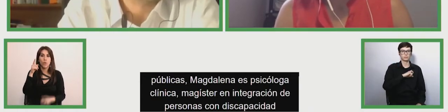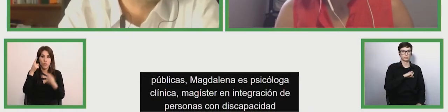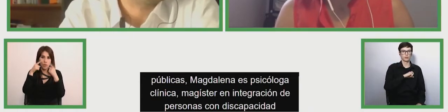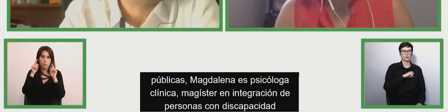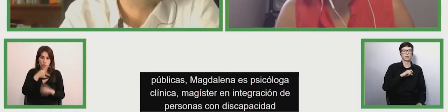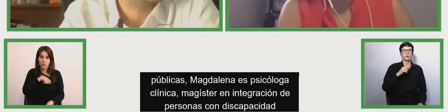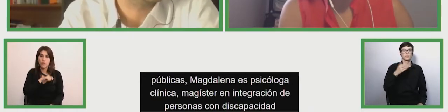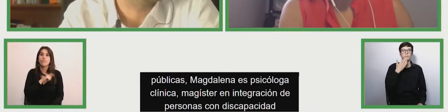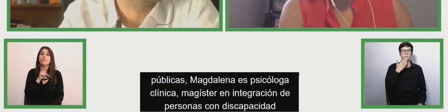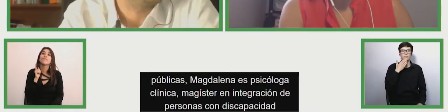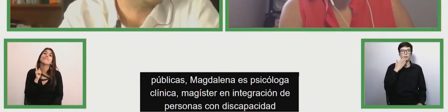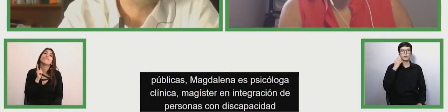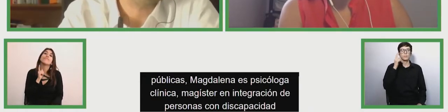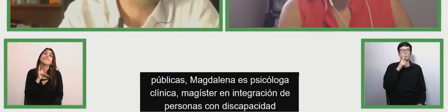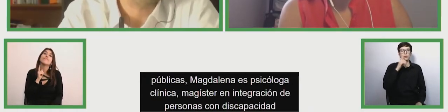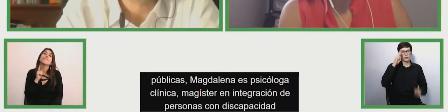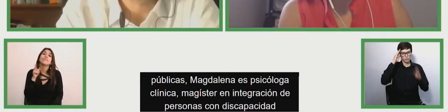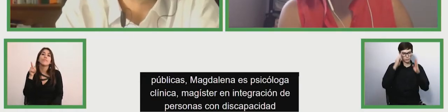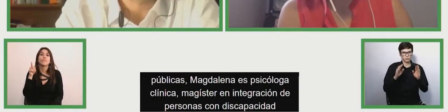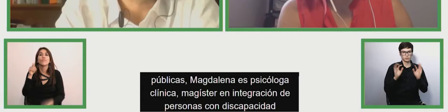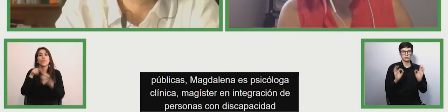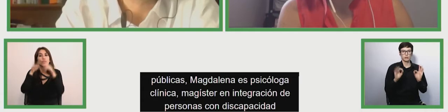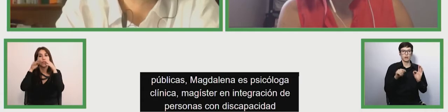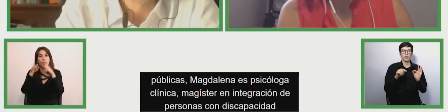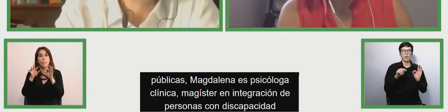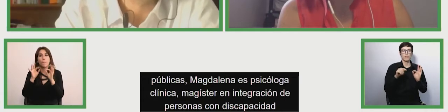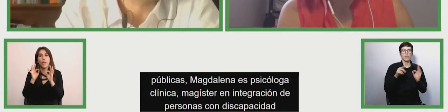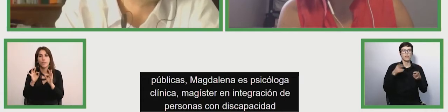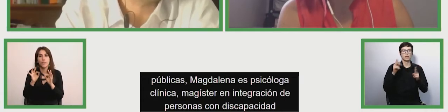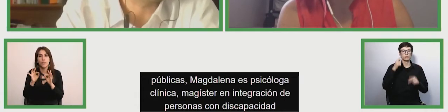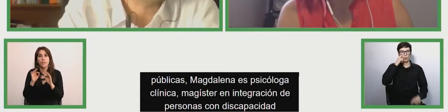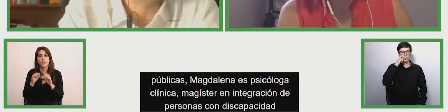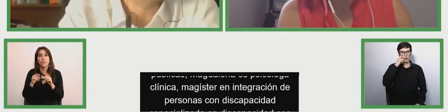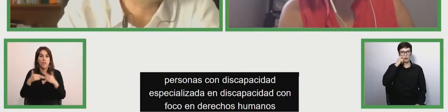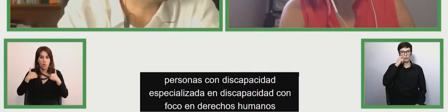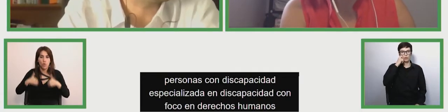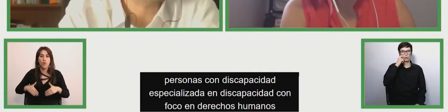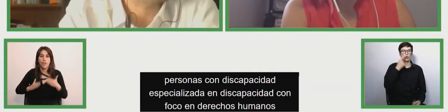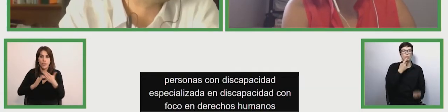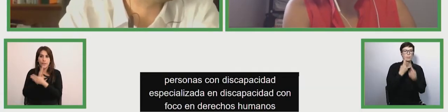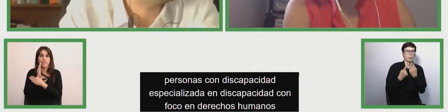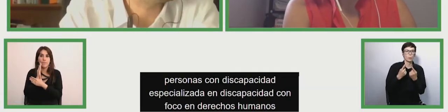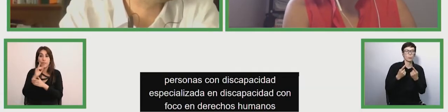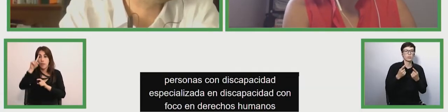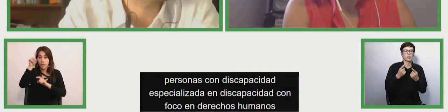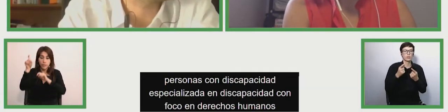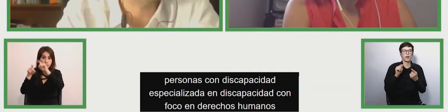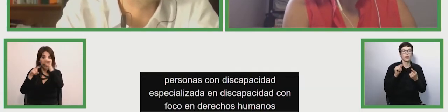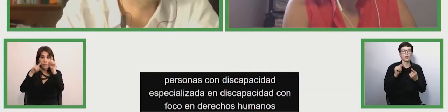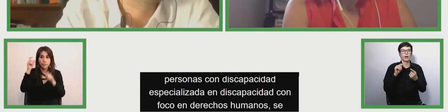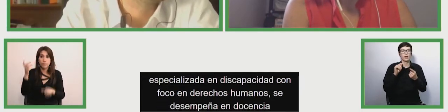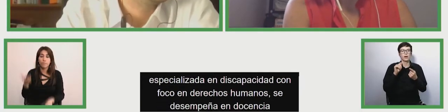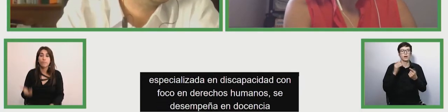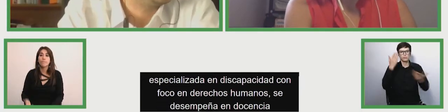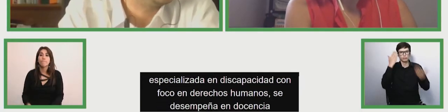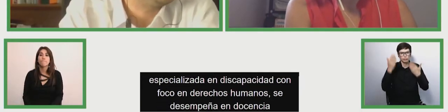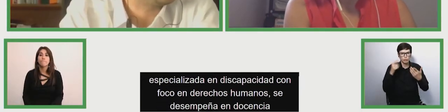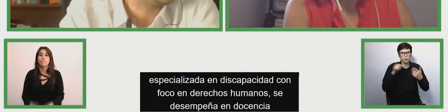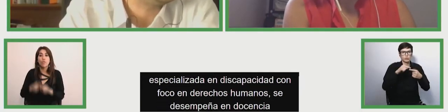discapacidad con foco en derechos humanos, se desempeña en docencia, consulta clínica y consultorías con participación en organismos